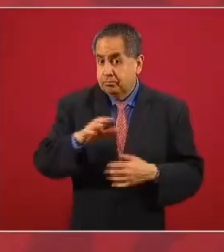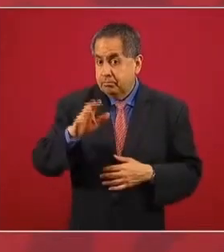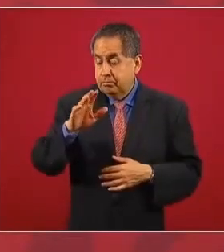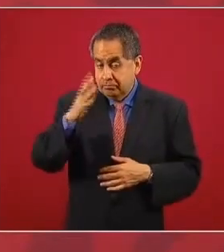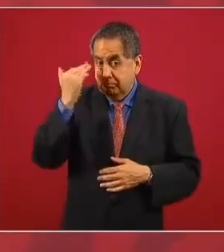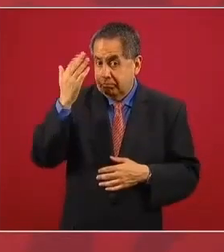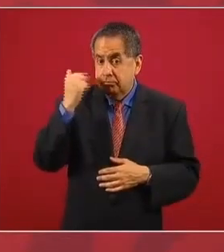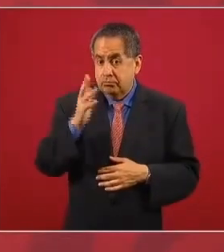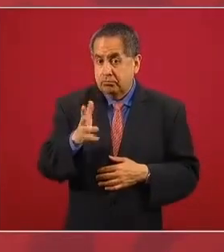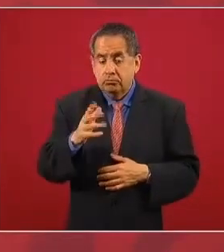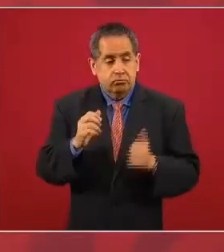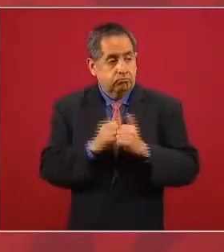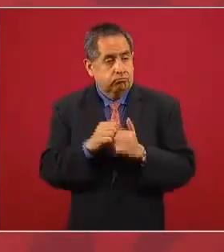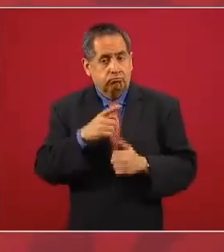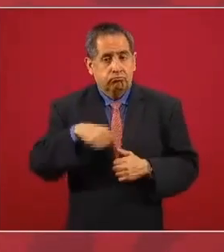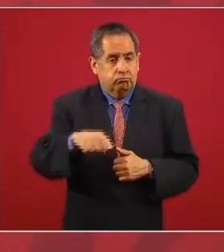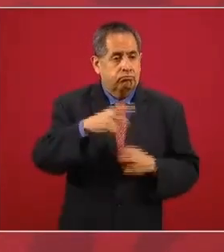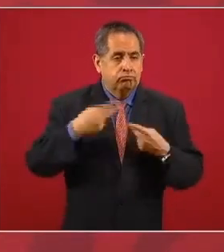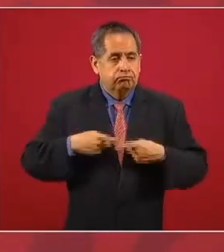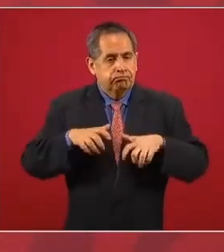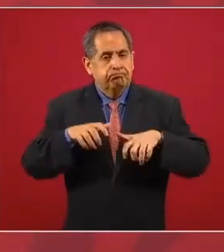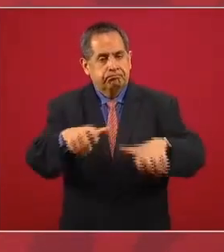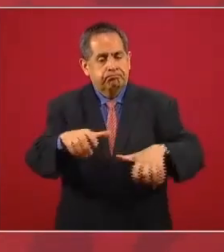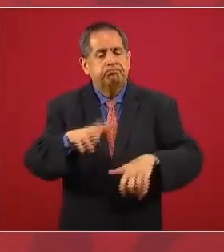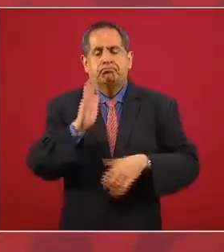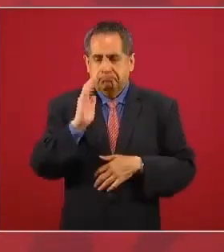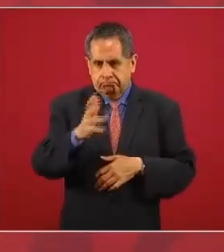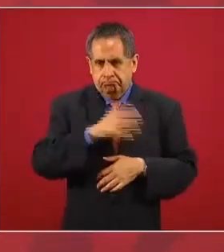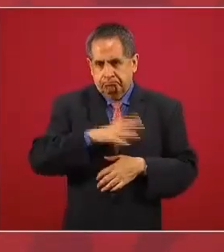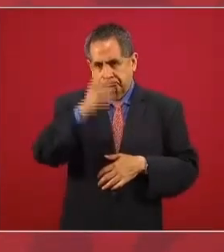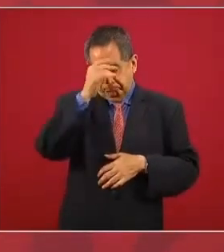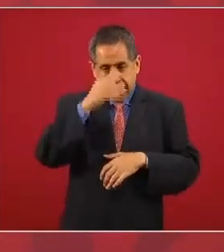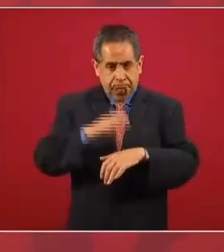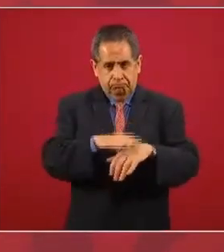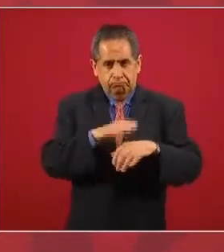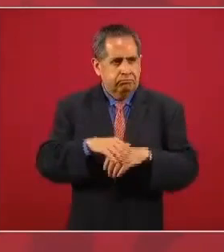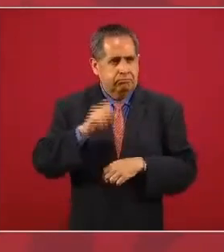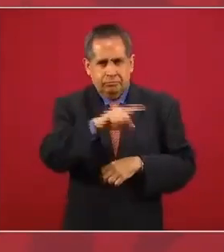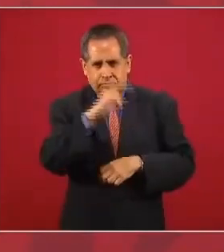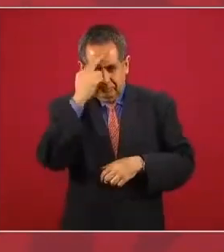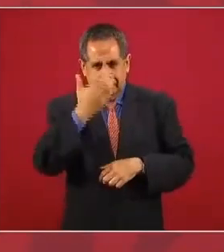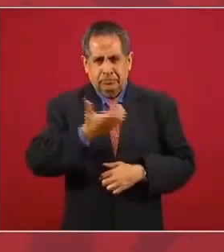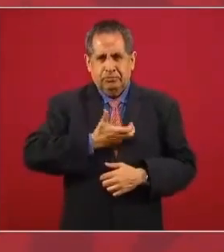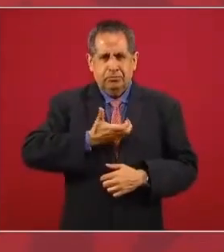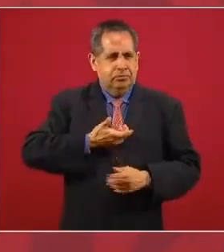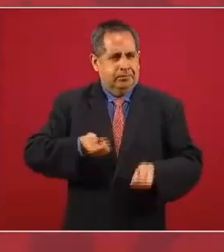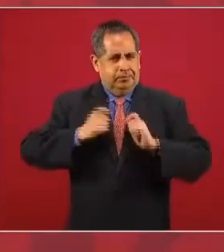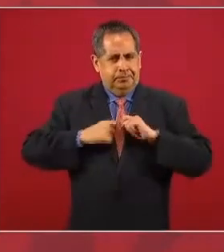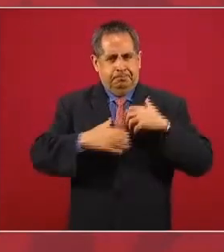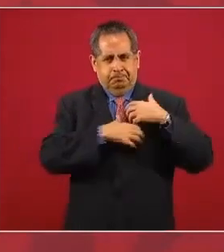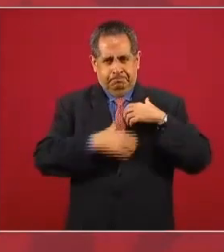hice con el pueblo. Aquí en el Zócalo, cuando tomé posición,